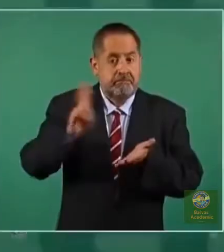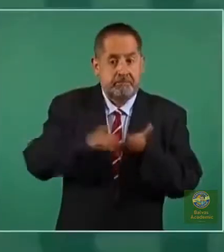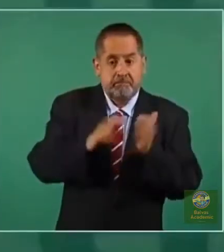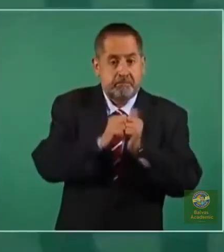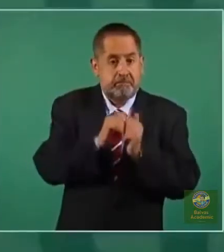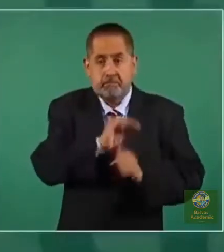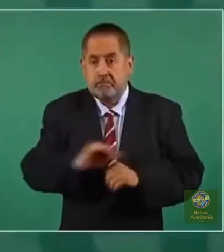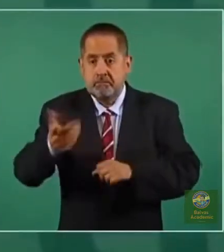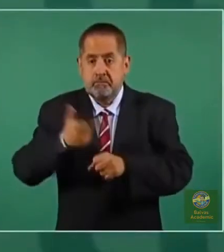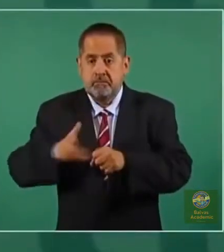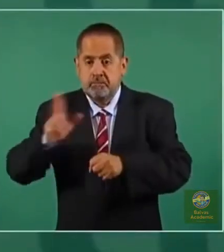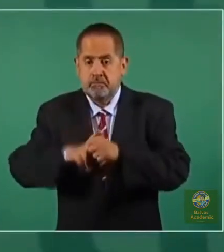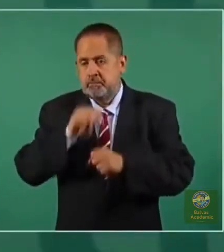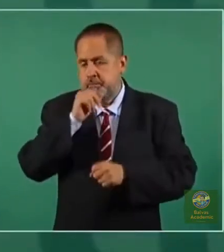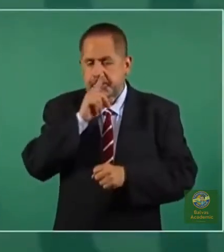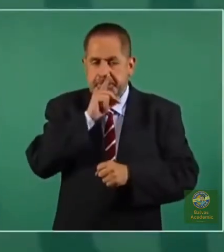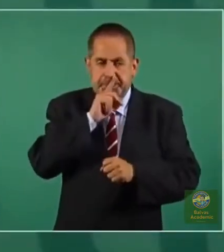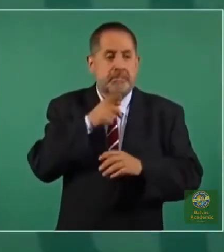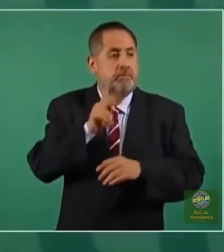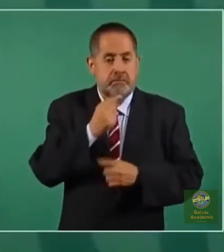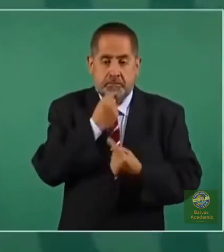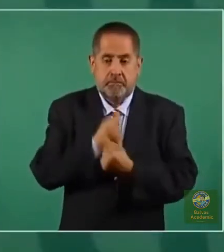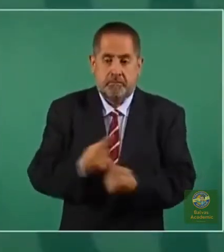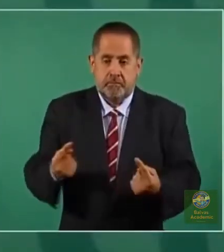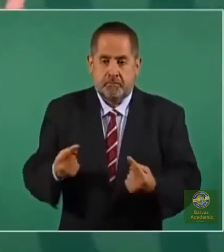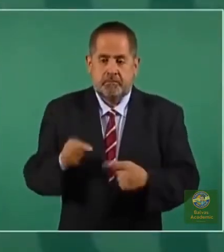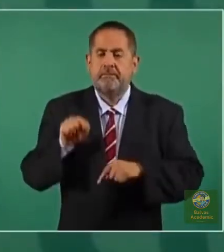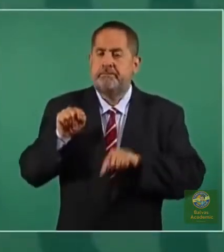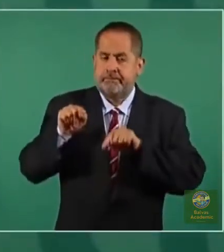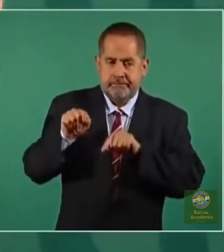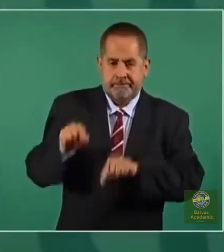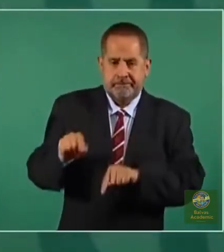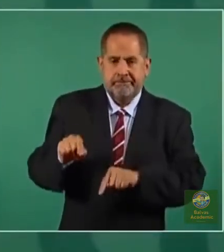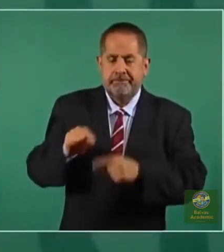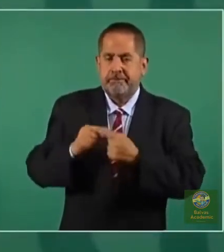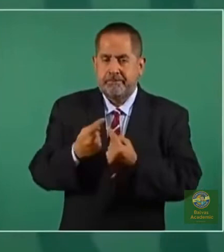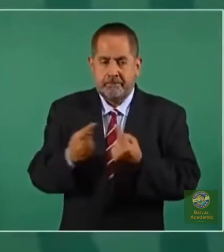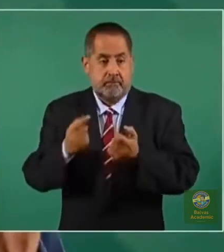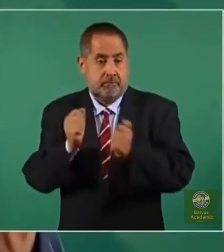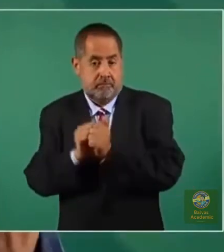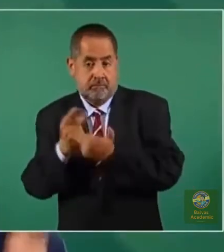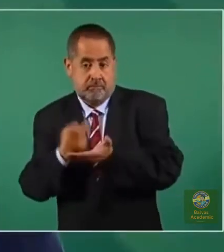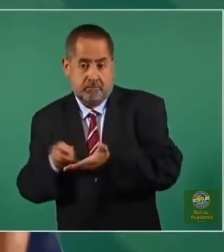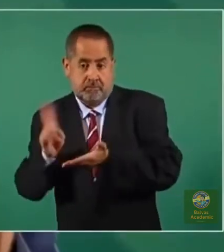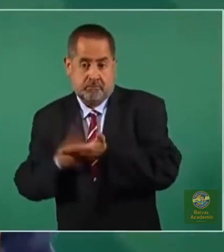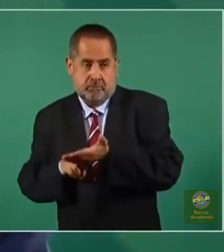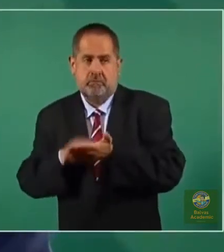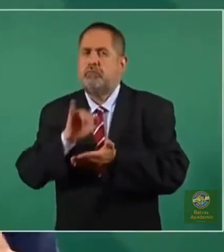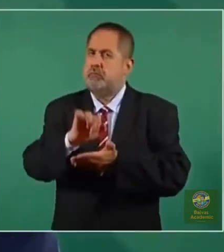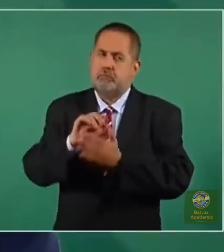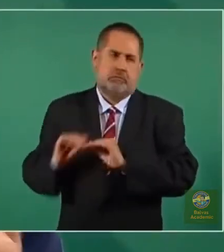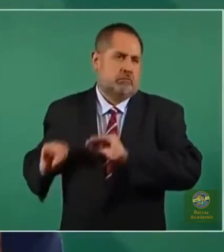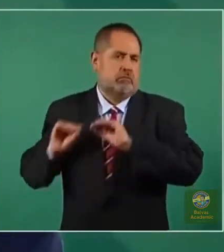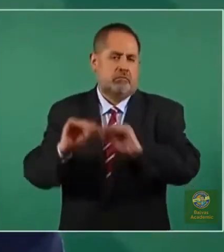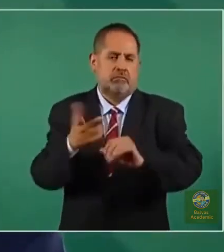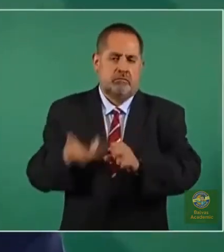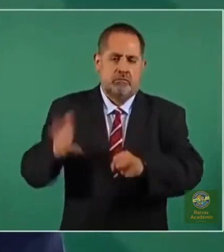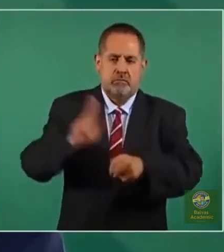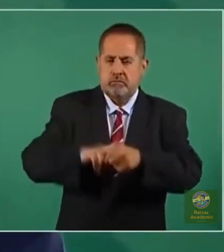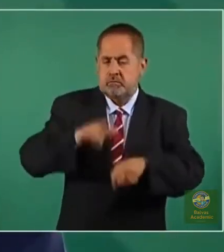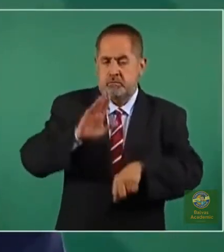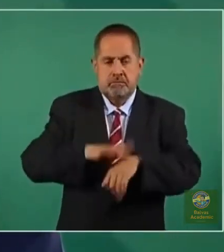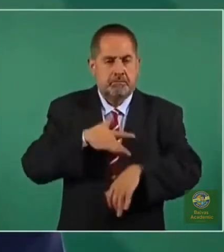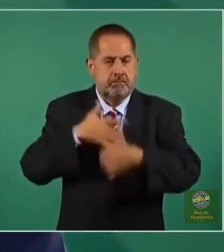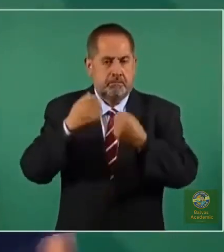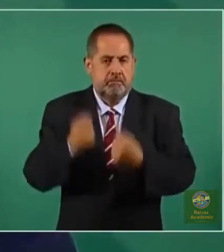hospitalización, pues el propio COVID. Pero en los niños son estas enfermedades, estas comorbilidades las que hacen que puedan tener algunos